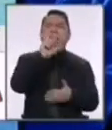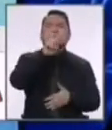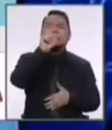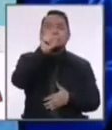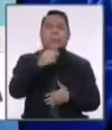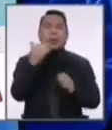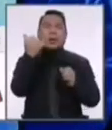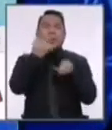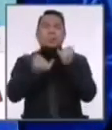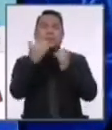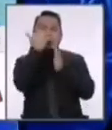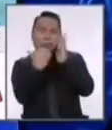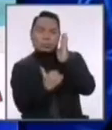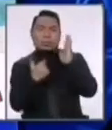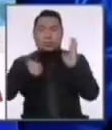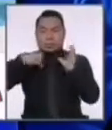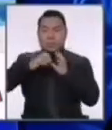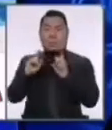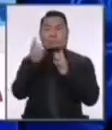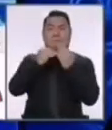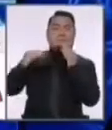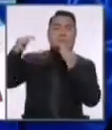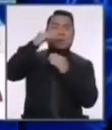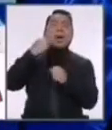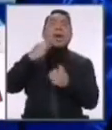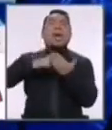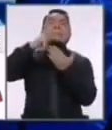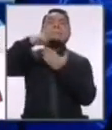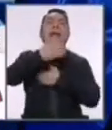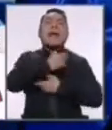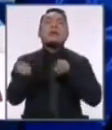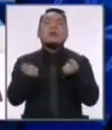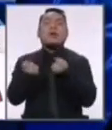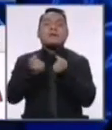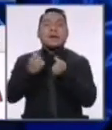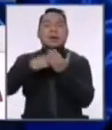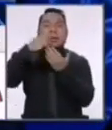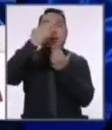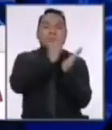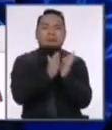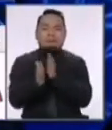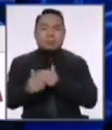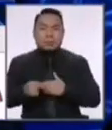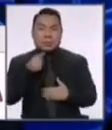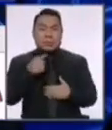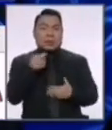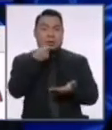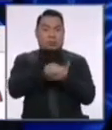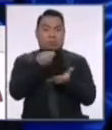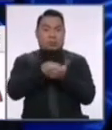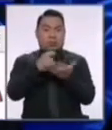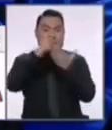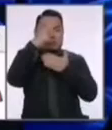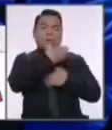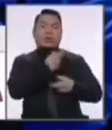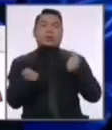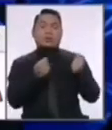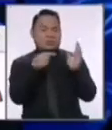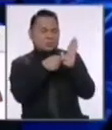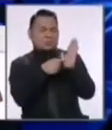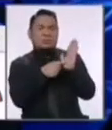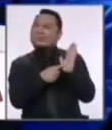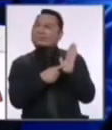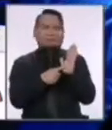los últimos lugares mientras que nosotros estamos en los primeros. Y segundo, su plan de gobierno según la misma consultora el costo del plan de gobierno es totalmente